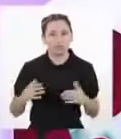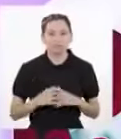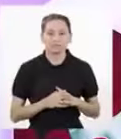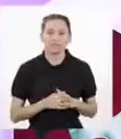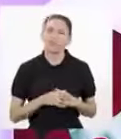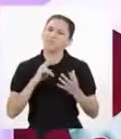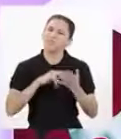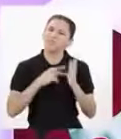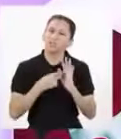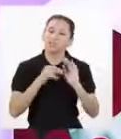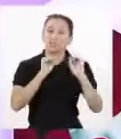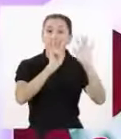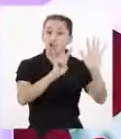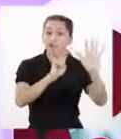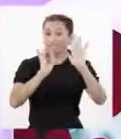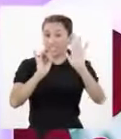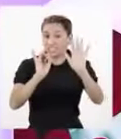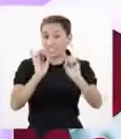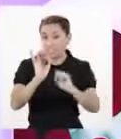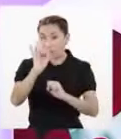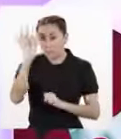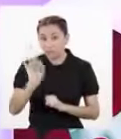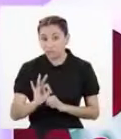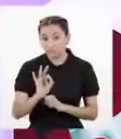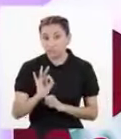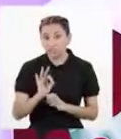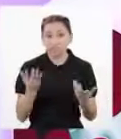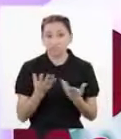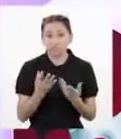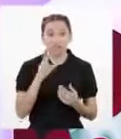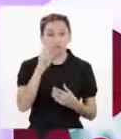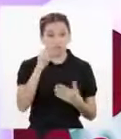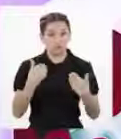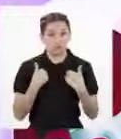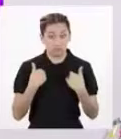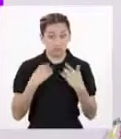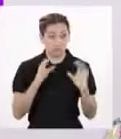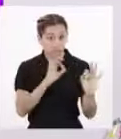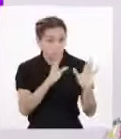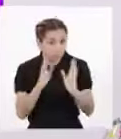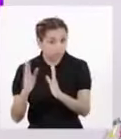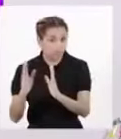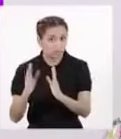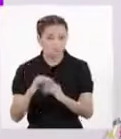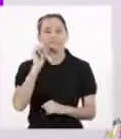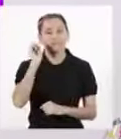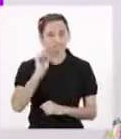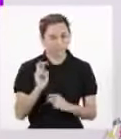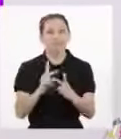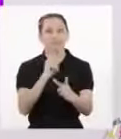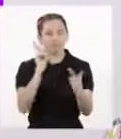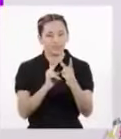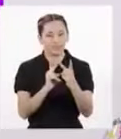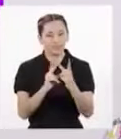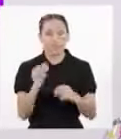palabras, ¿el 97% del genoma no tendría función conocida? Exacto Por otra parte,